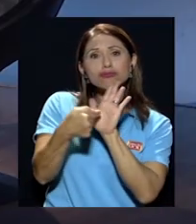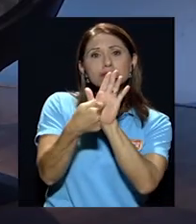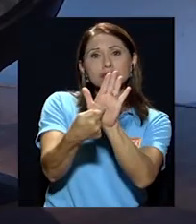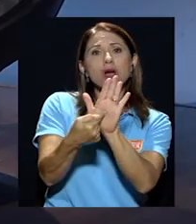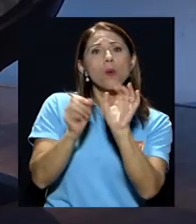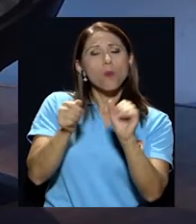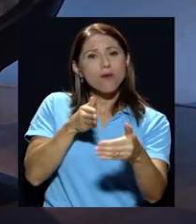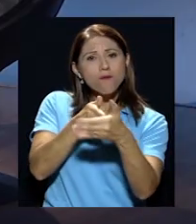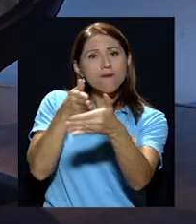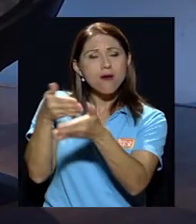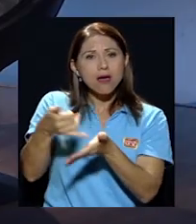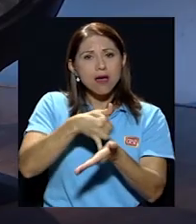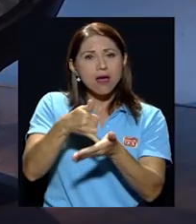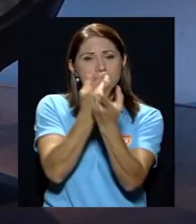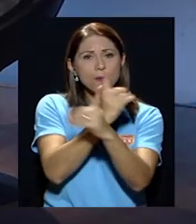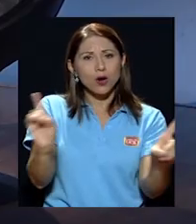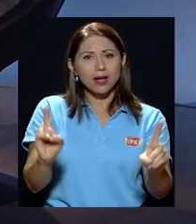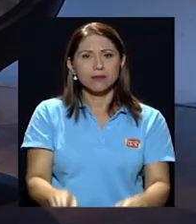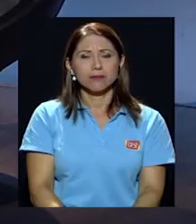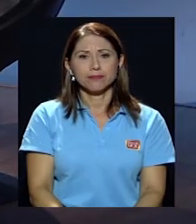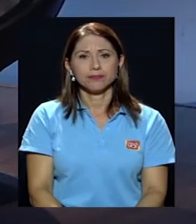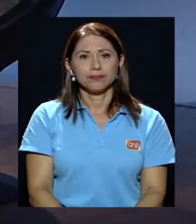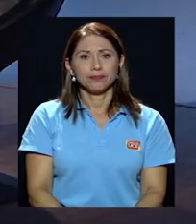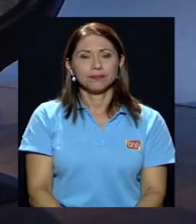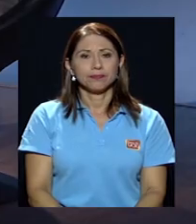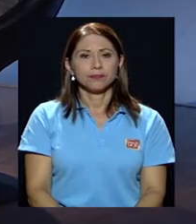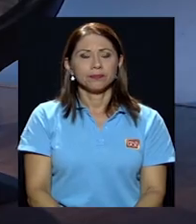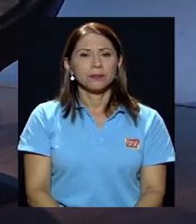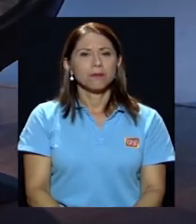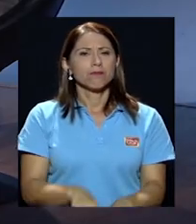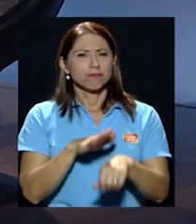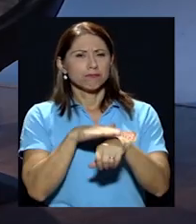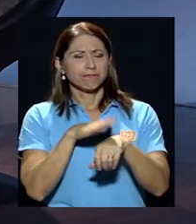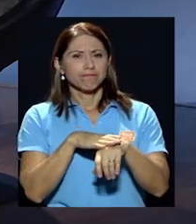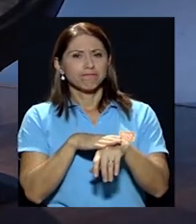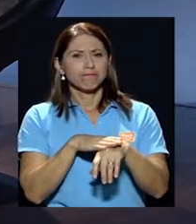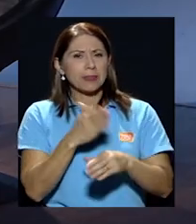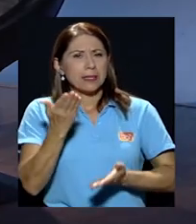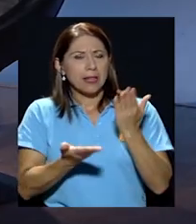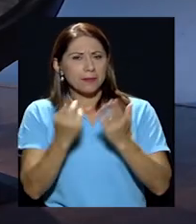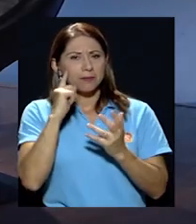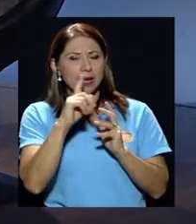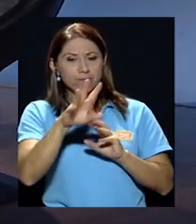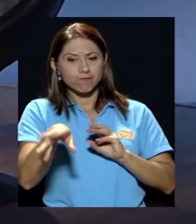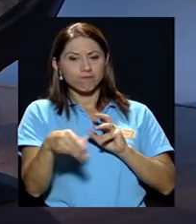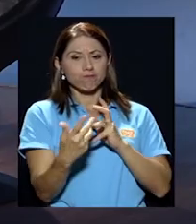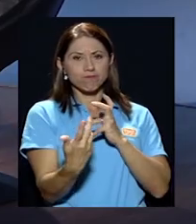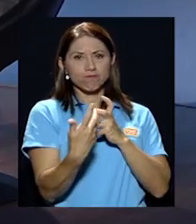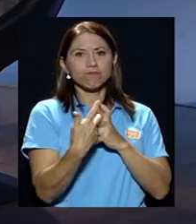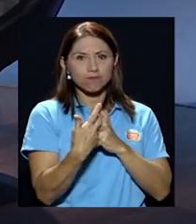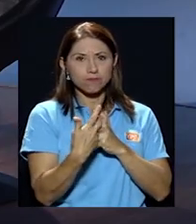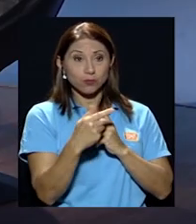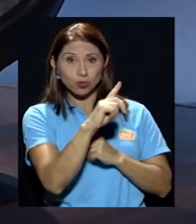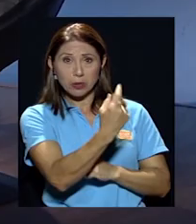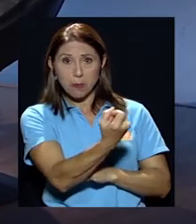afectación y debilitada nuestra democracia? Déjeme, tal vez para complementar y ligar esta pregunta